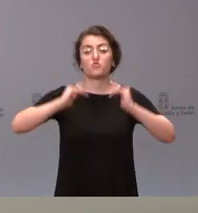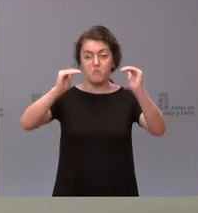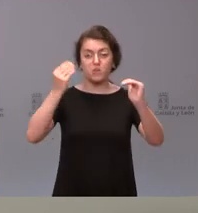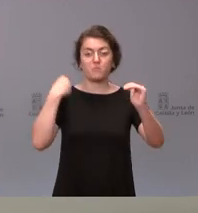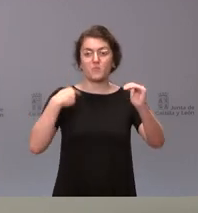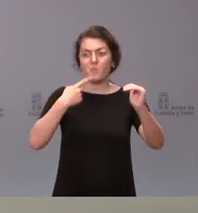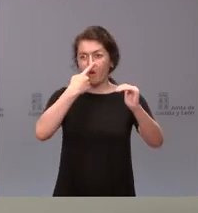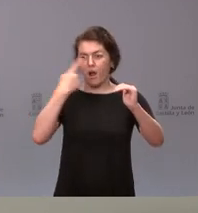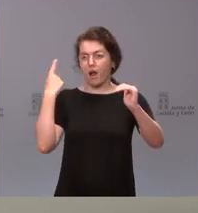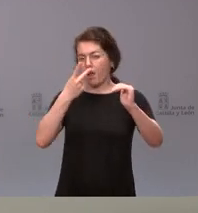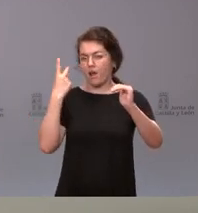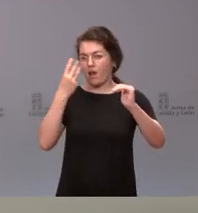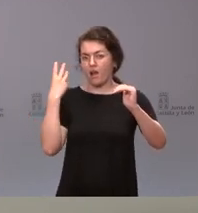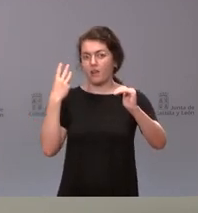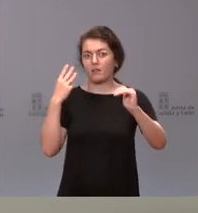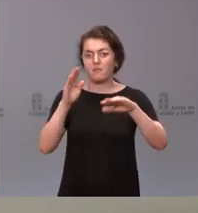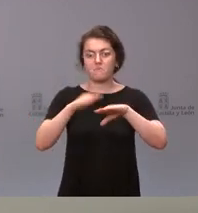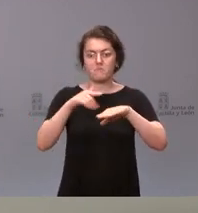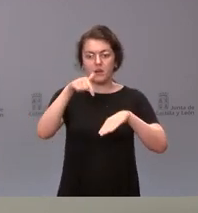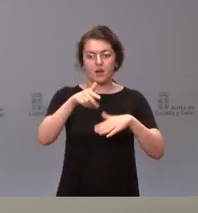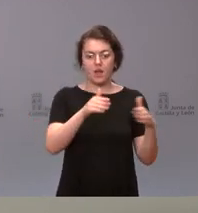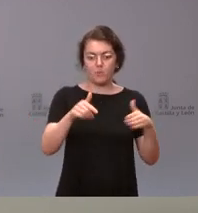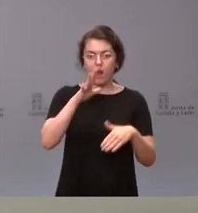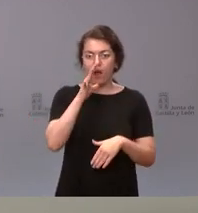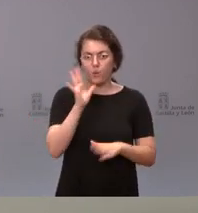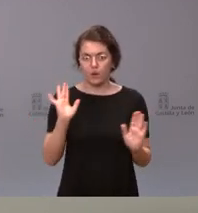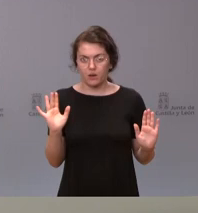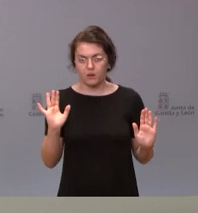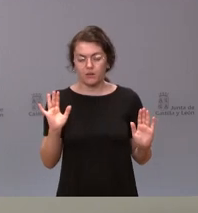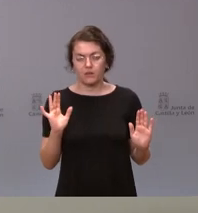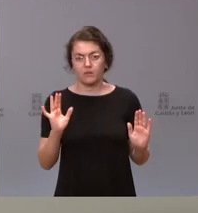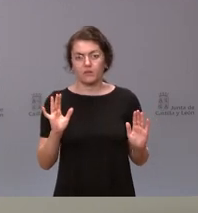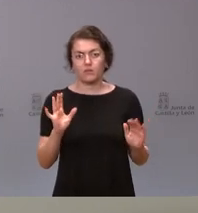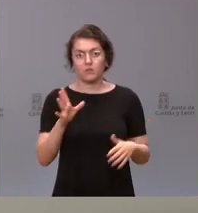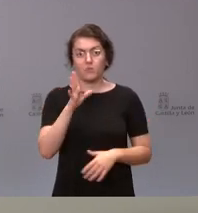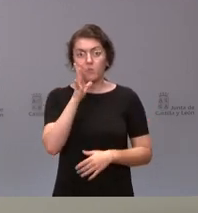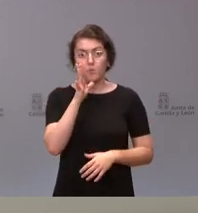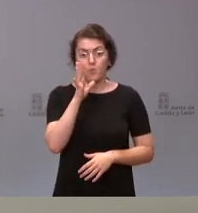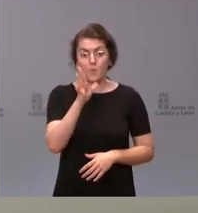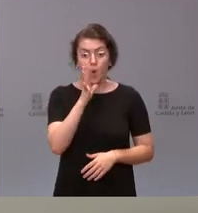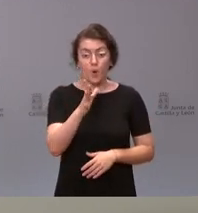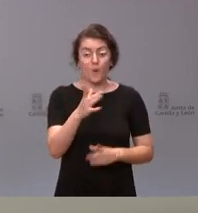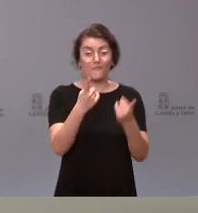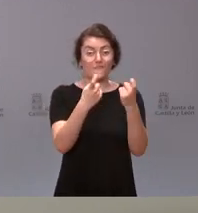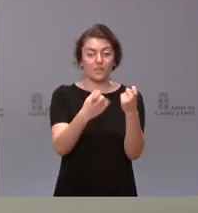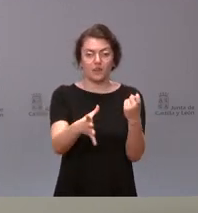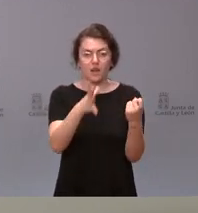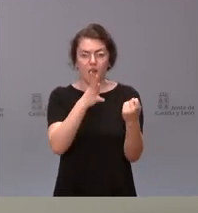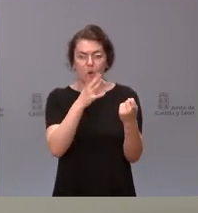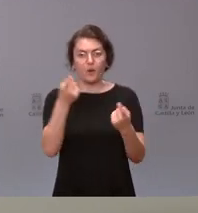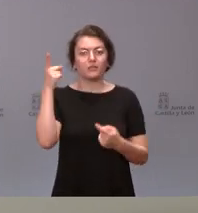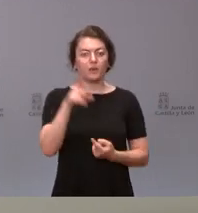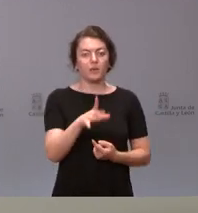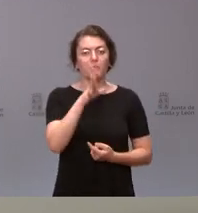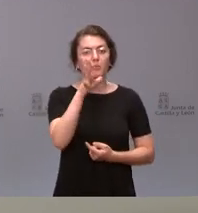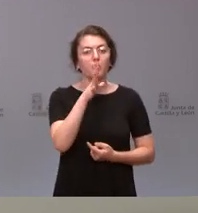para estas mismas fechas, precisamente por el estrés hídrico y también, precisamente, por las circunstancias